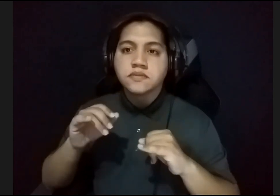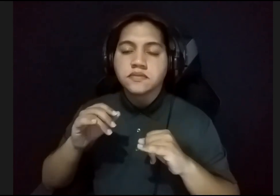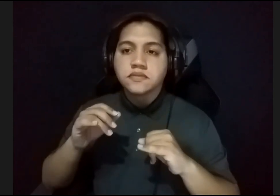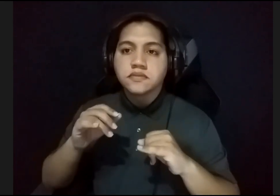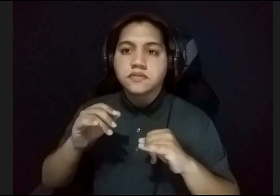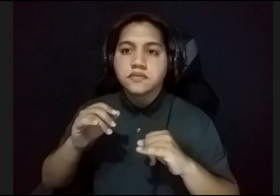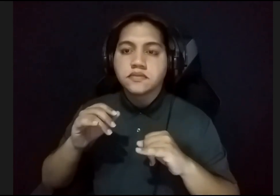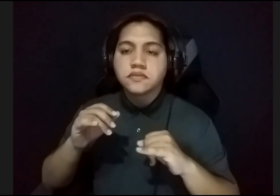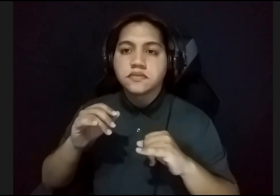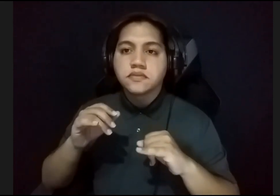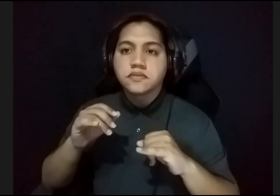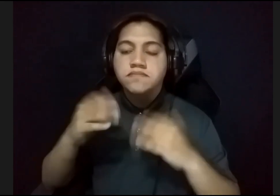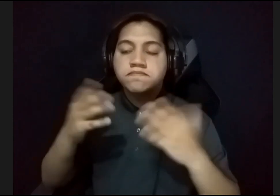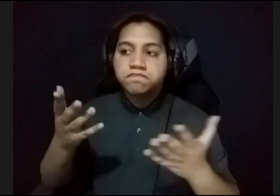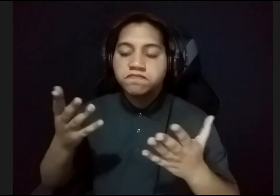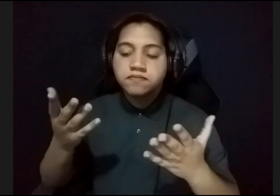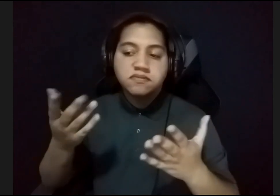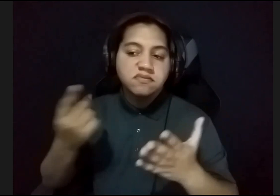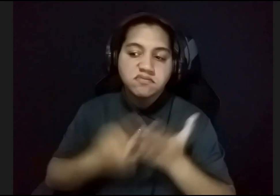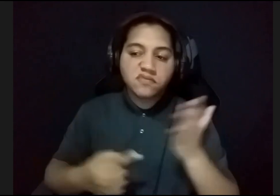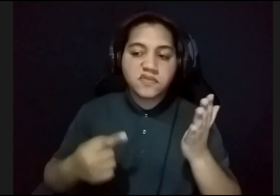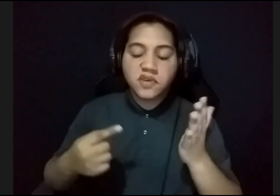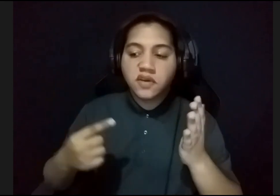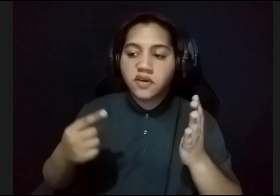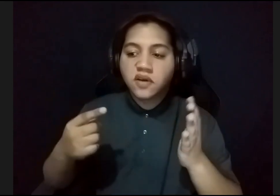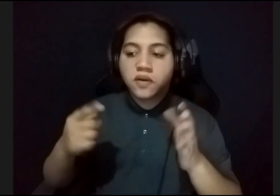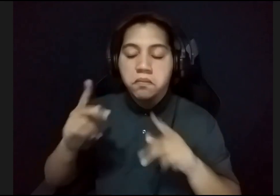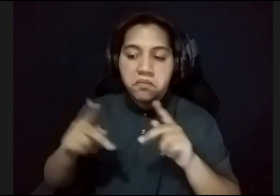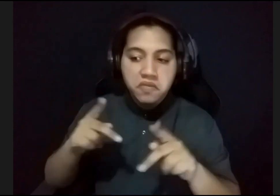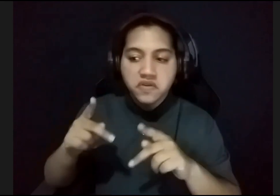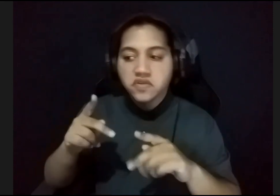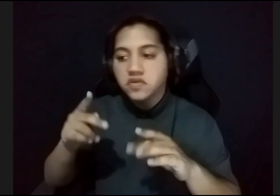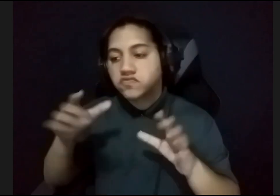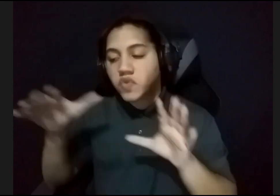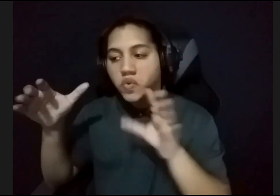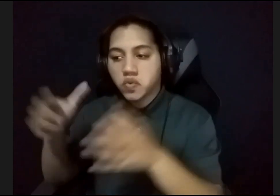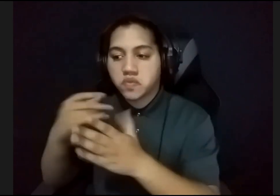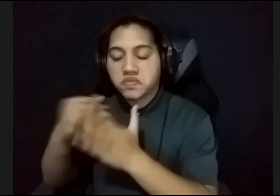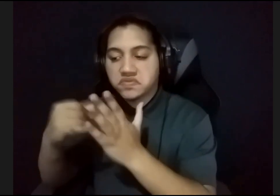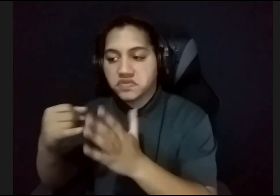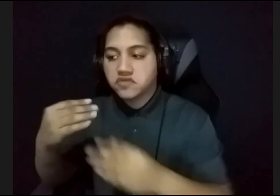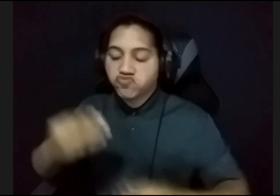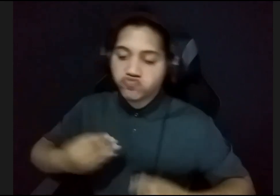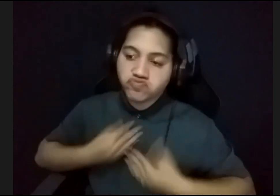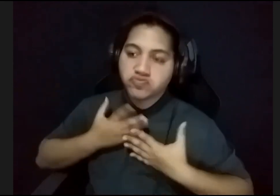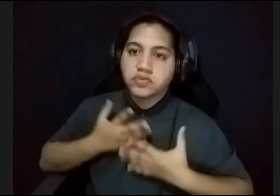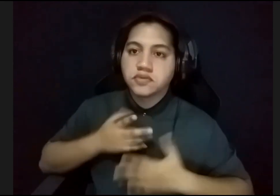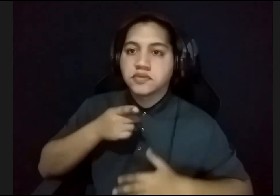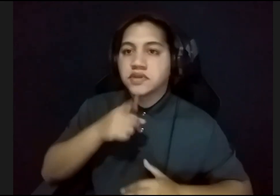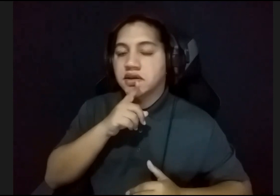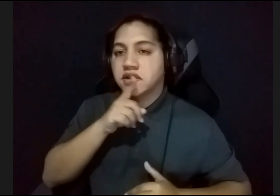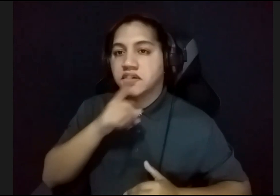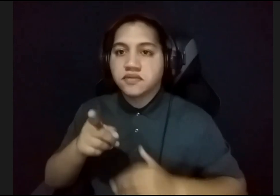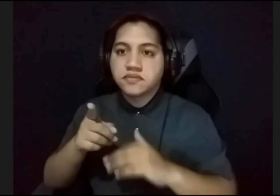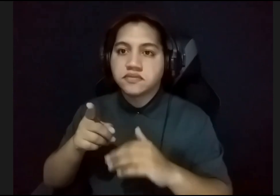personaje o qué movimientos mayormente lo habían influenciado, y él dice que realmente él